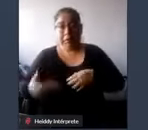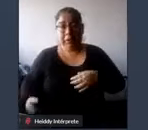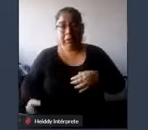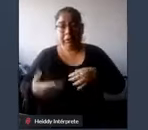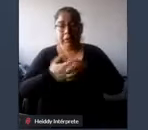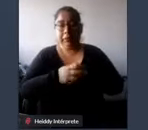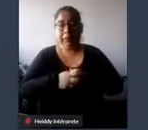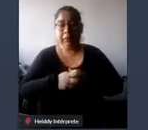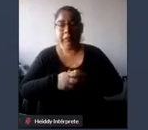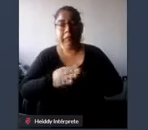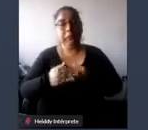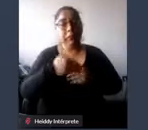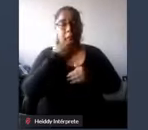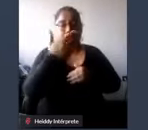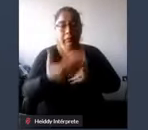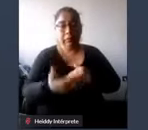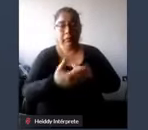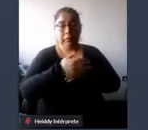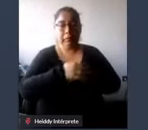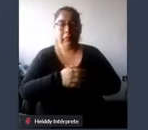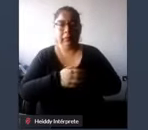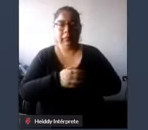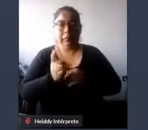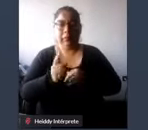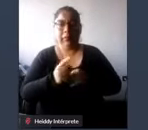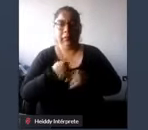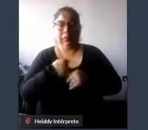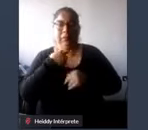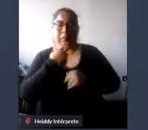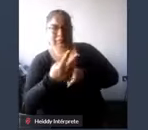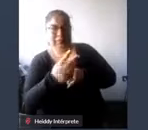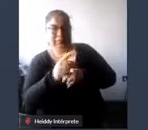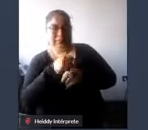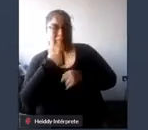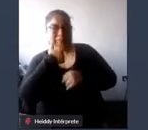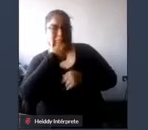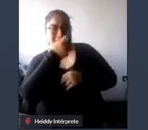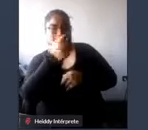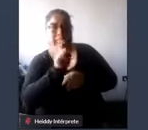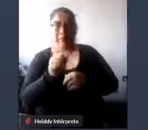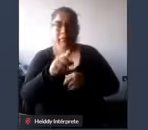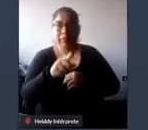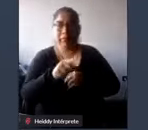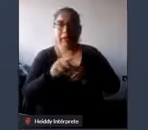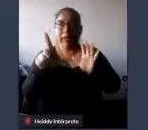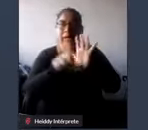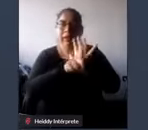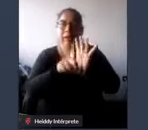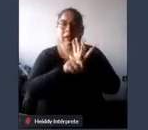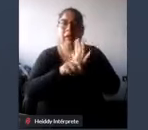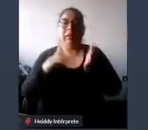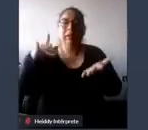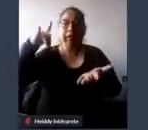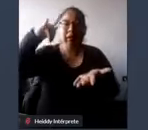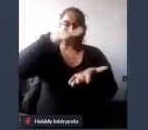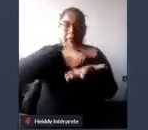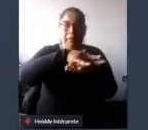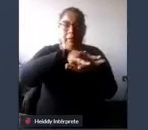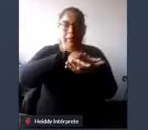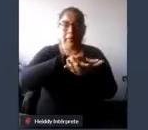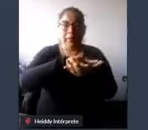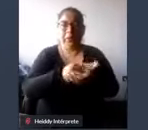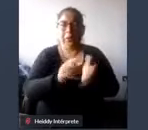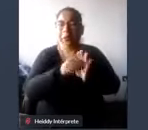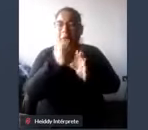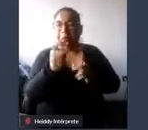después me parece totalmente ridículo que una de las razones por la cual la famosa ley de aeropuertos no sé qué y